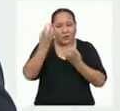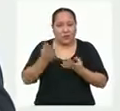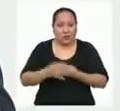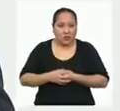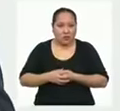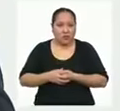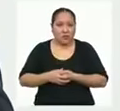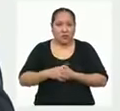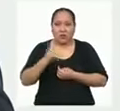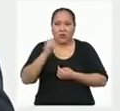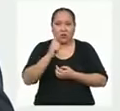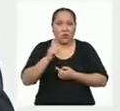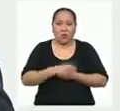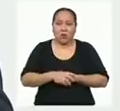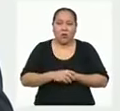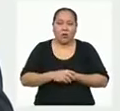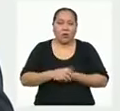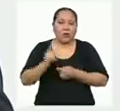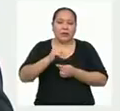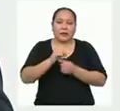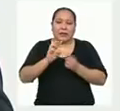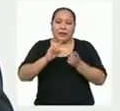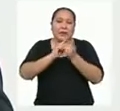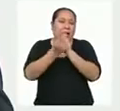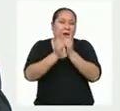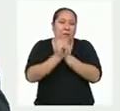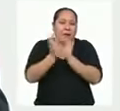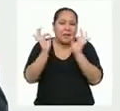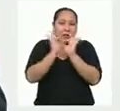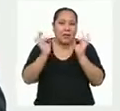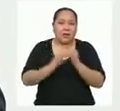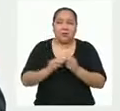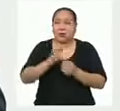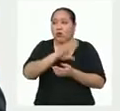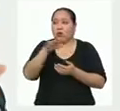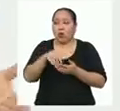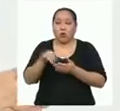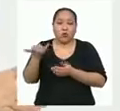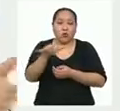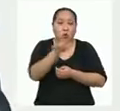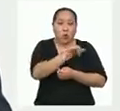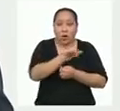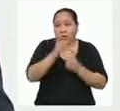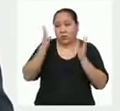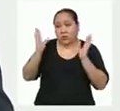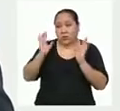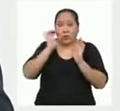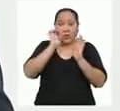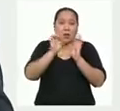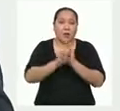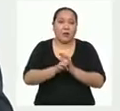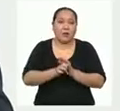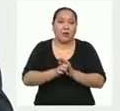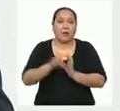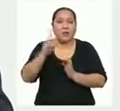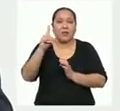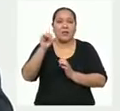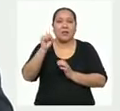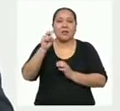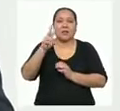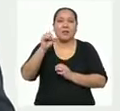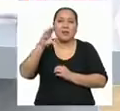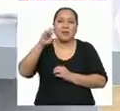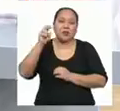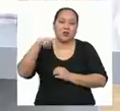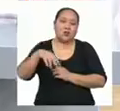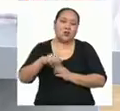Si no hubiera ninguna variación en los datos, si fueran todos los datos iguales, digamos, la desviación estándar